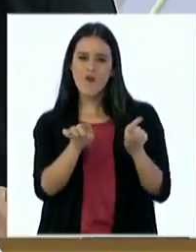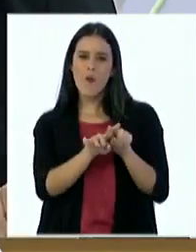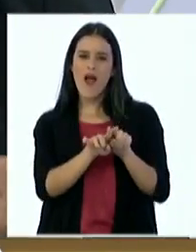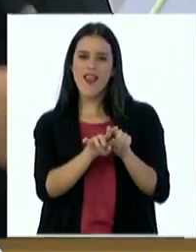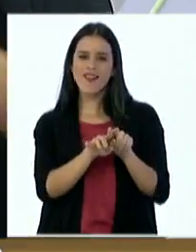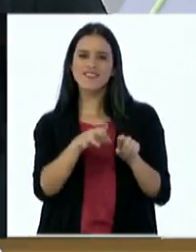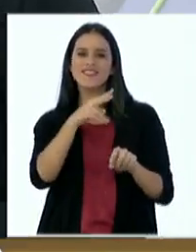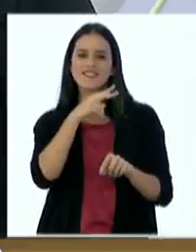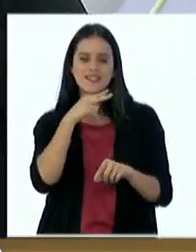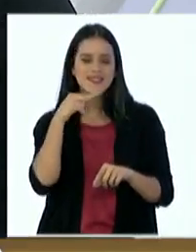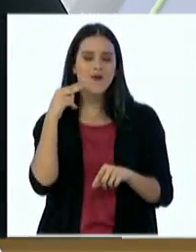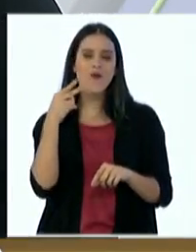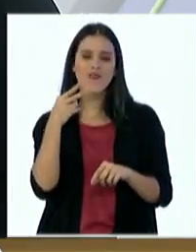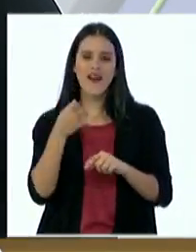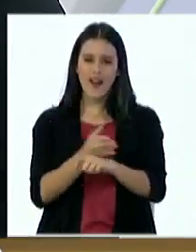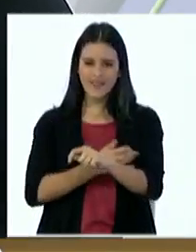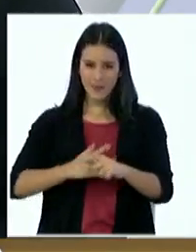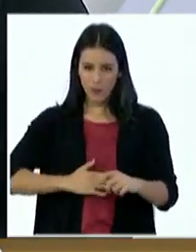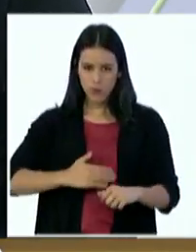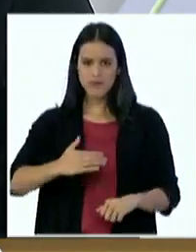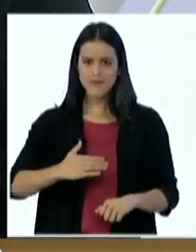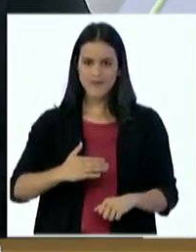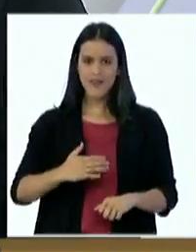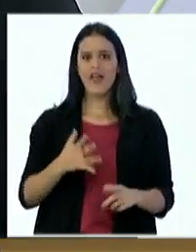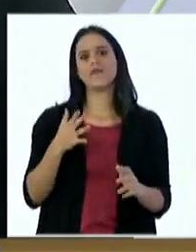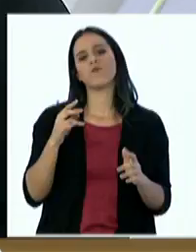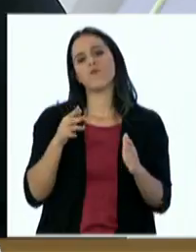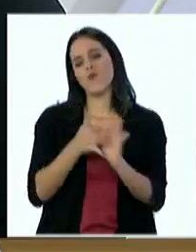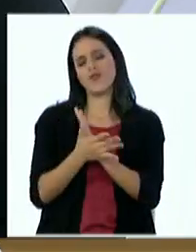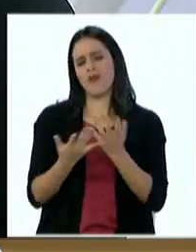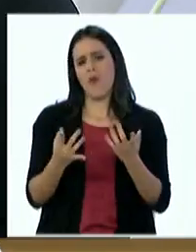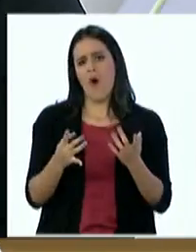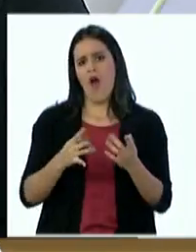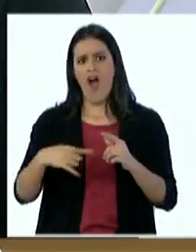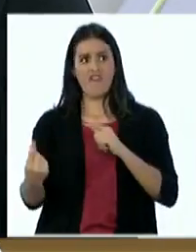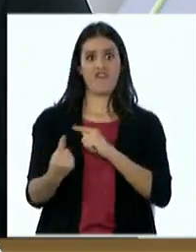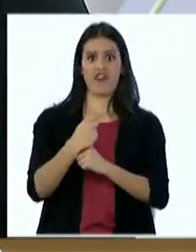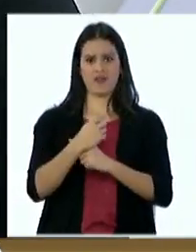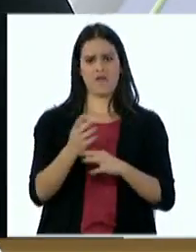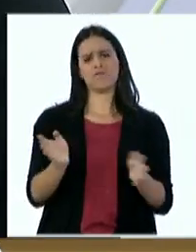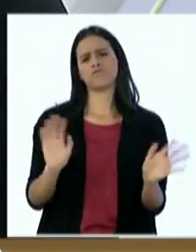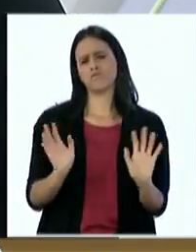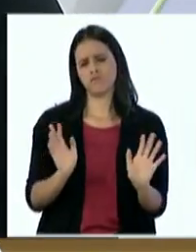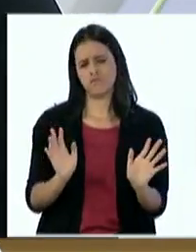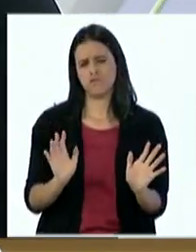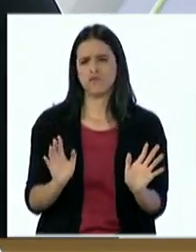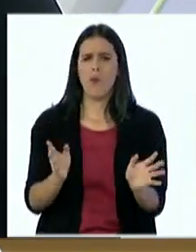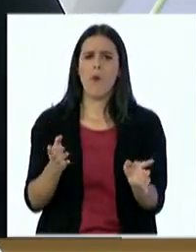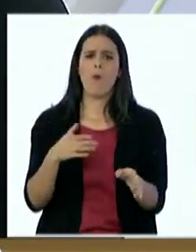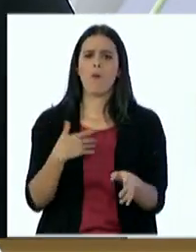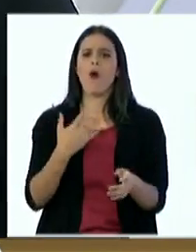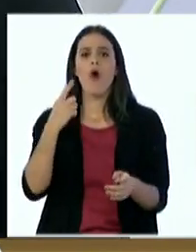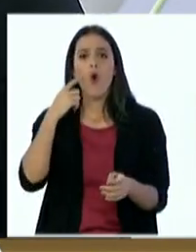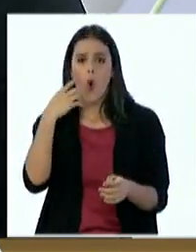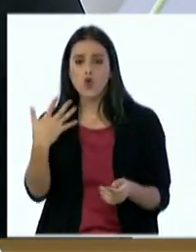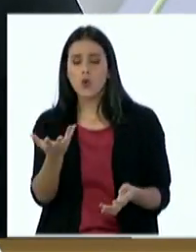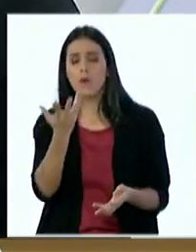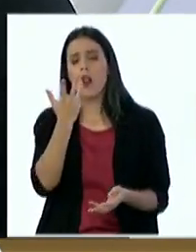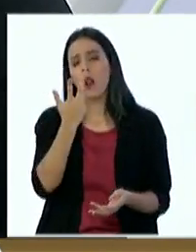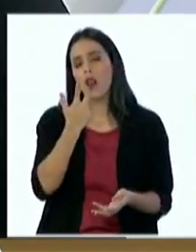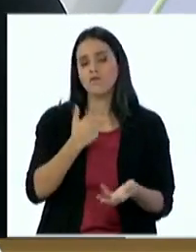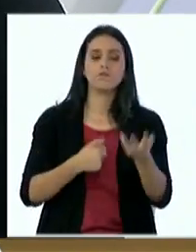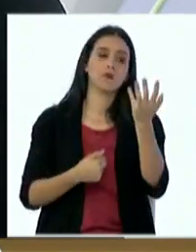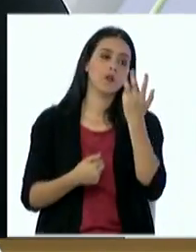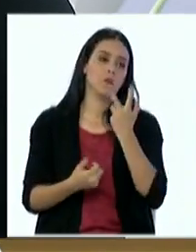experimentó en el vientre de la madre o sea que no influye para nada si una madre consume de manera habitual picante si